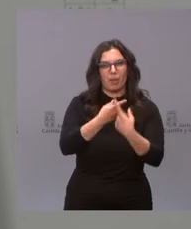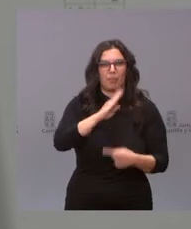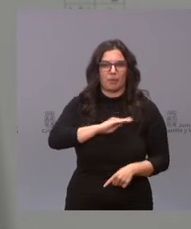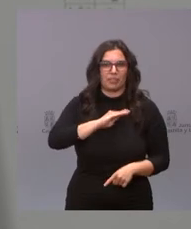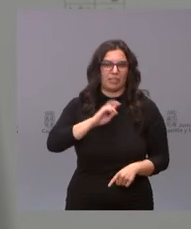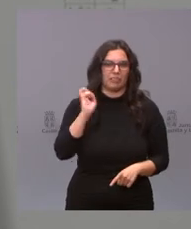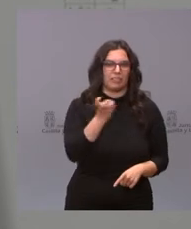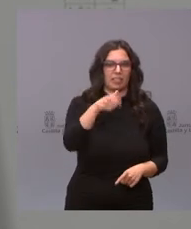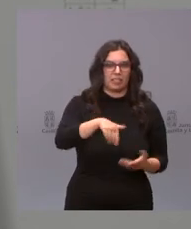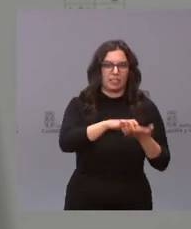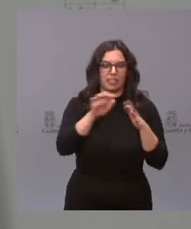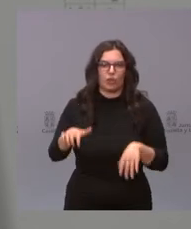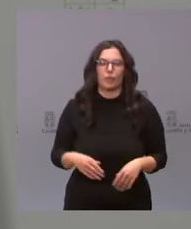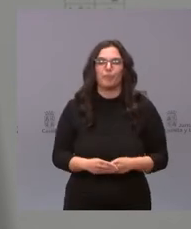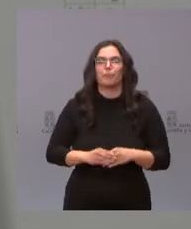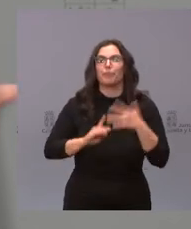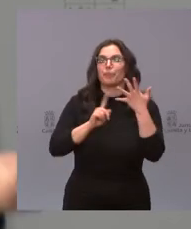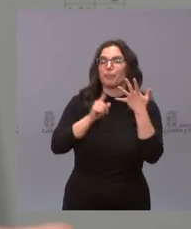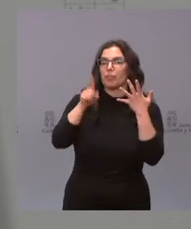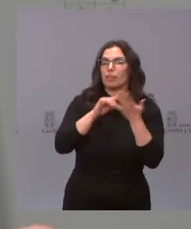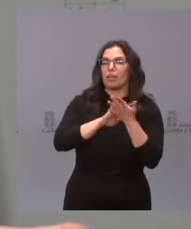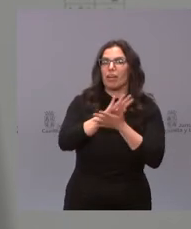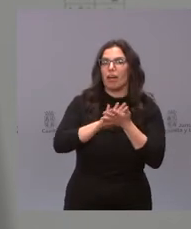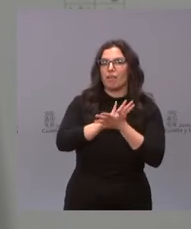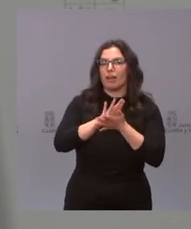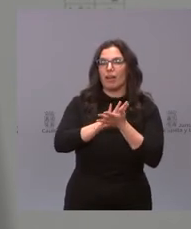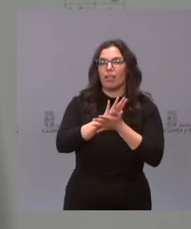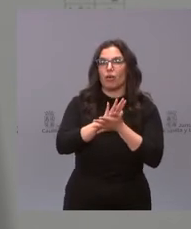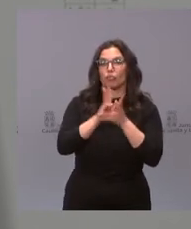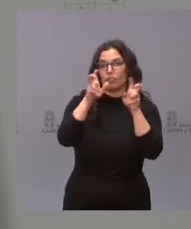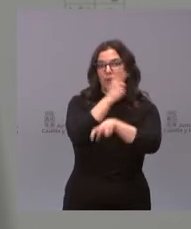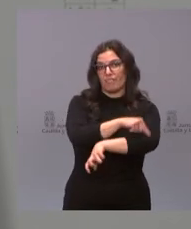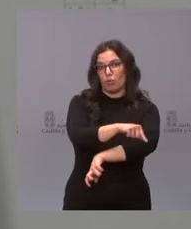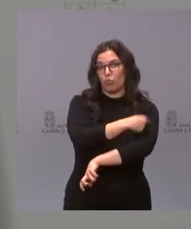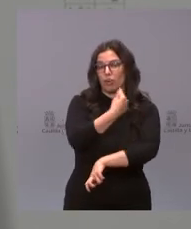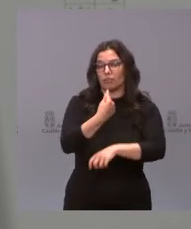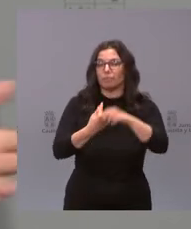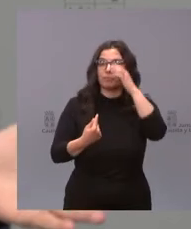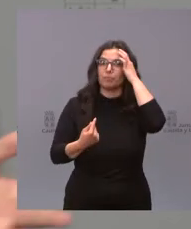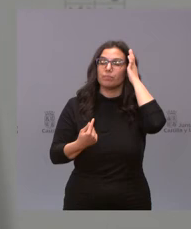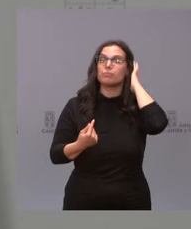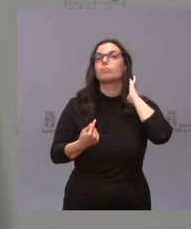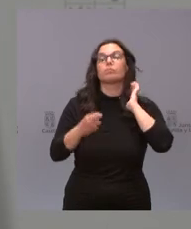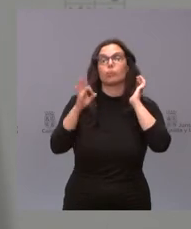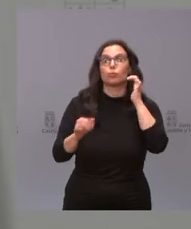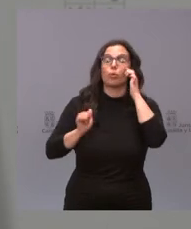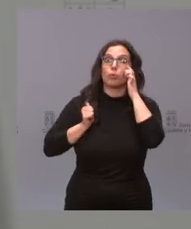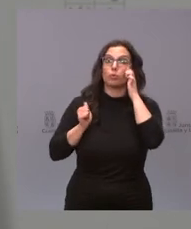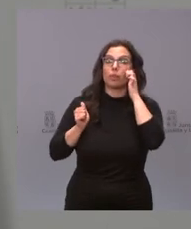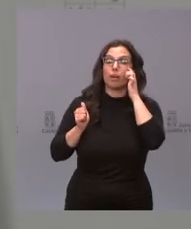de Castilla y León hemos hablado también de la vacunación he tenido la oportunidad de